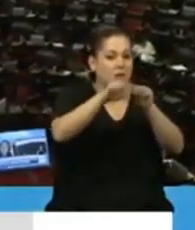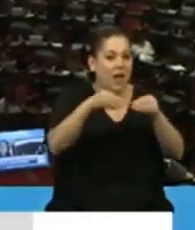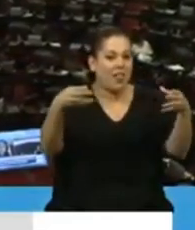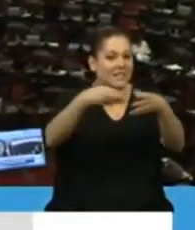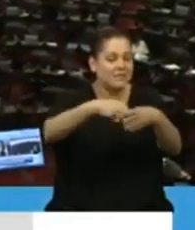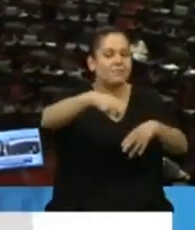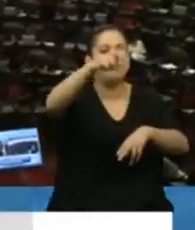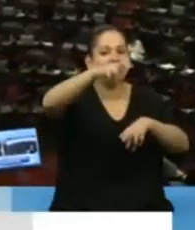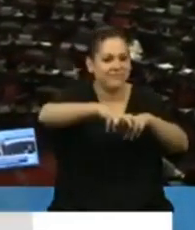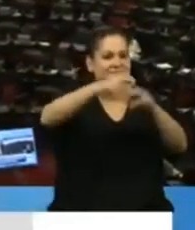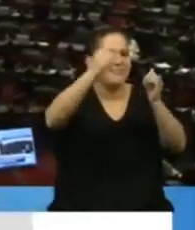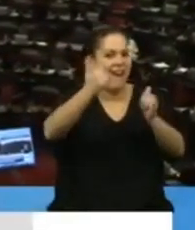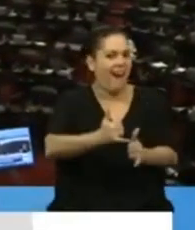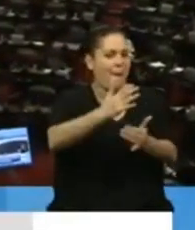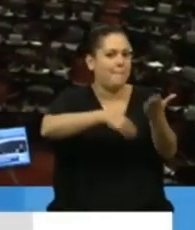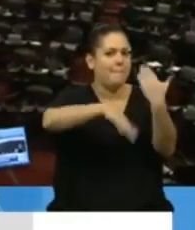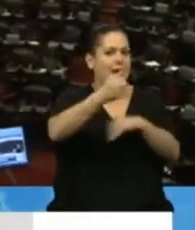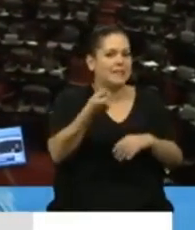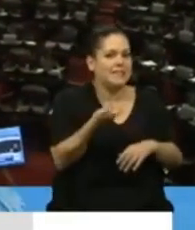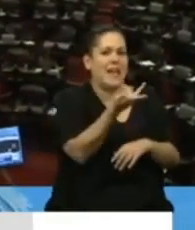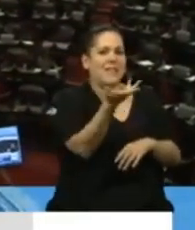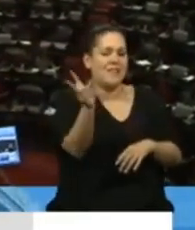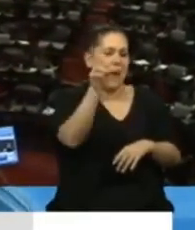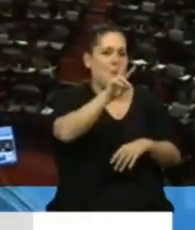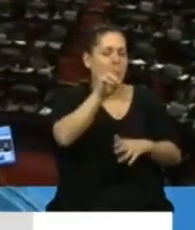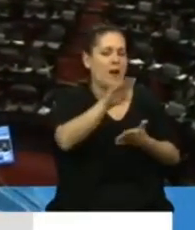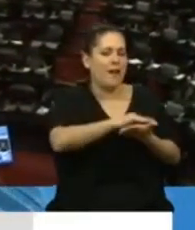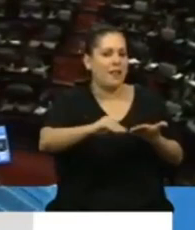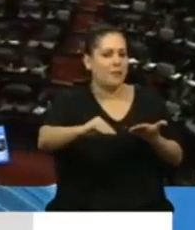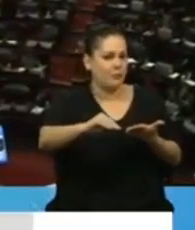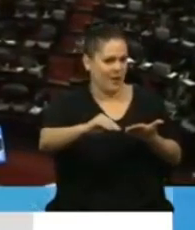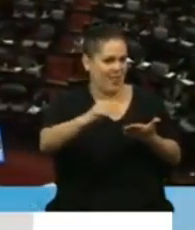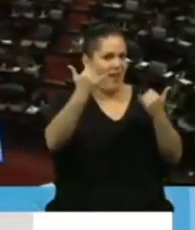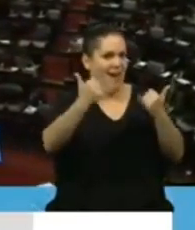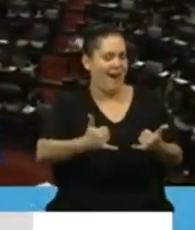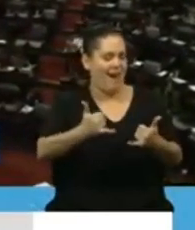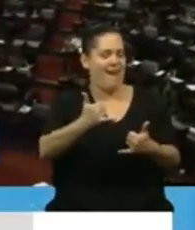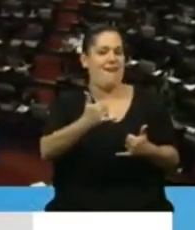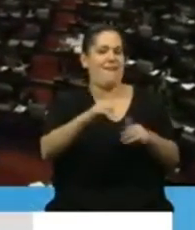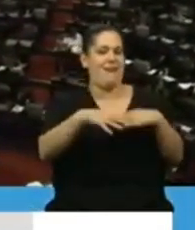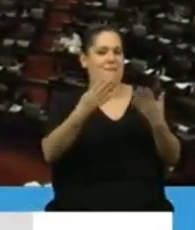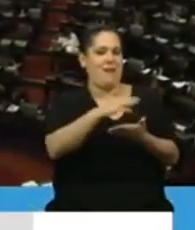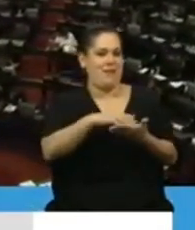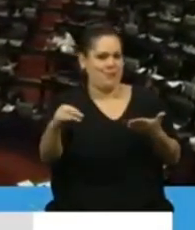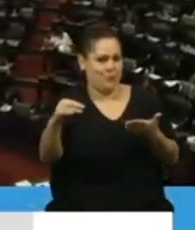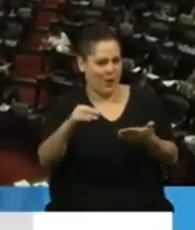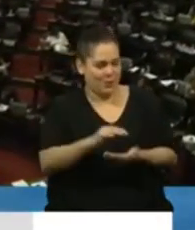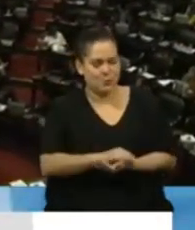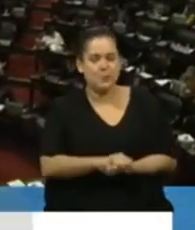siendo el mayor número de legisladoras mujeres que se tienen en la Cámara de Diputados.